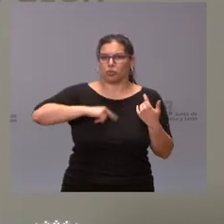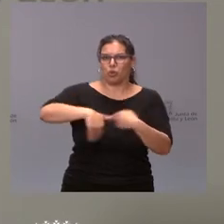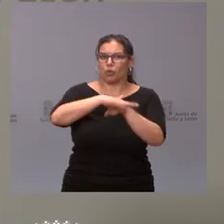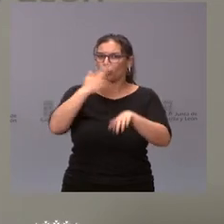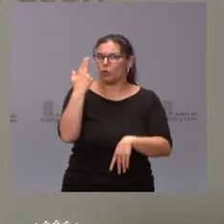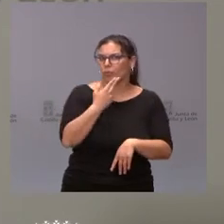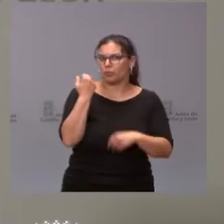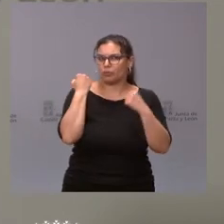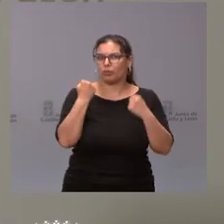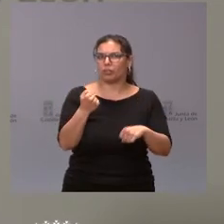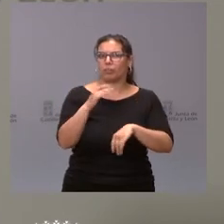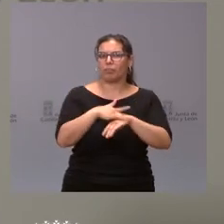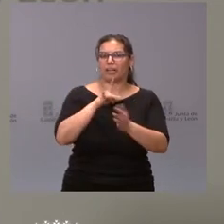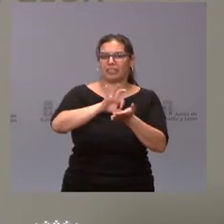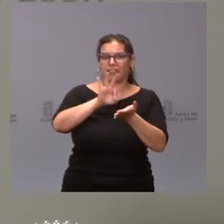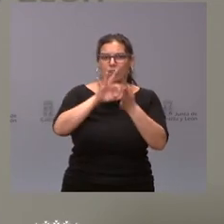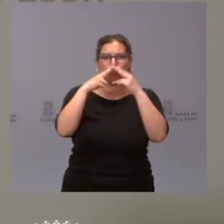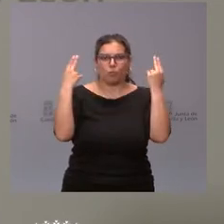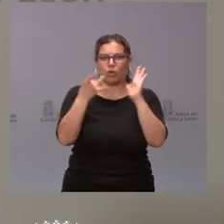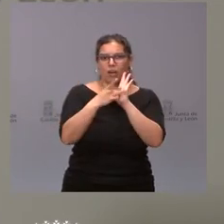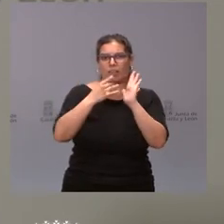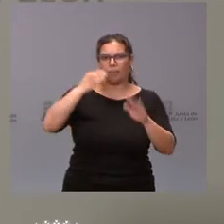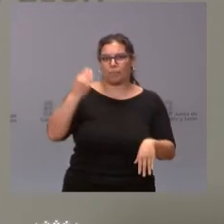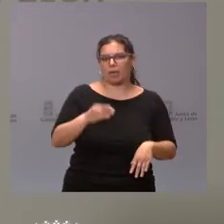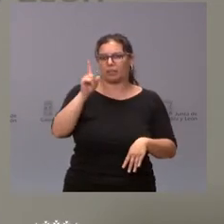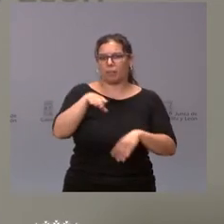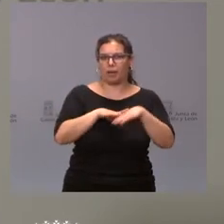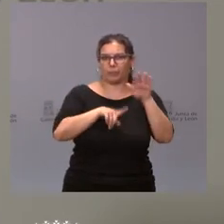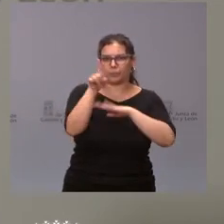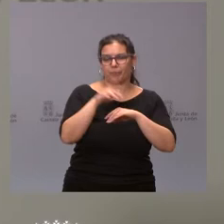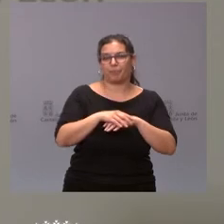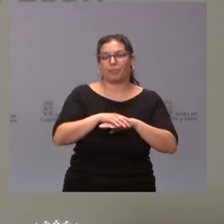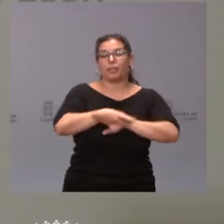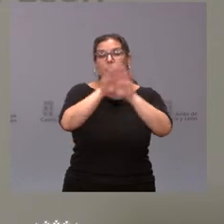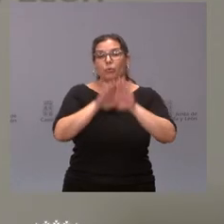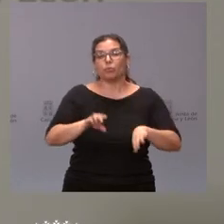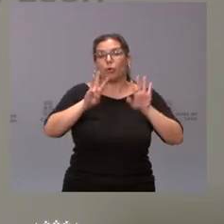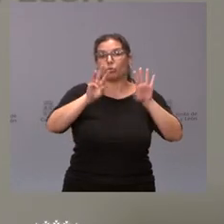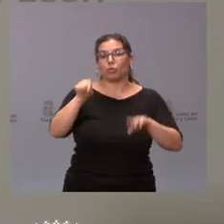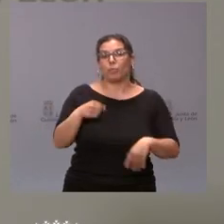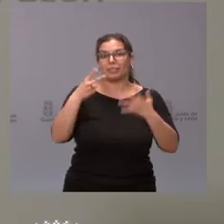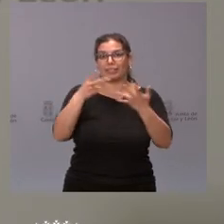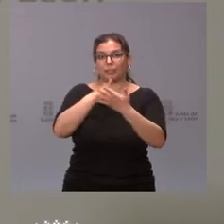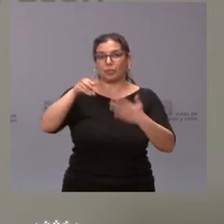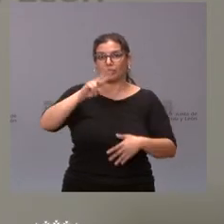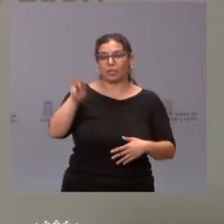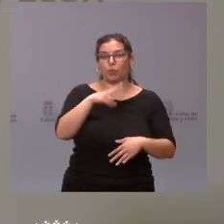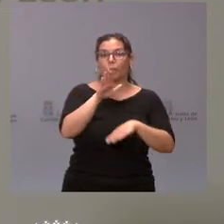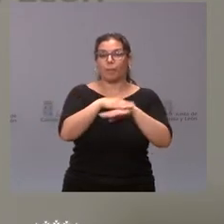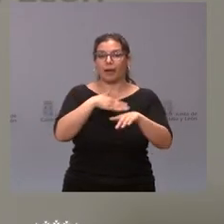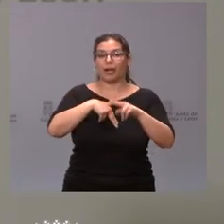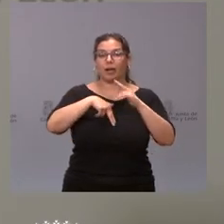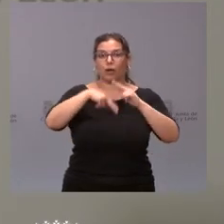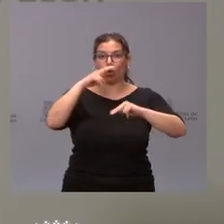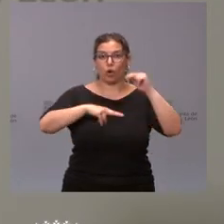comprometido con la calidad de los servicios públicos y, por tanto, con el desarrollo de los mismos. Y, finalmente, 8,7 millones de euros para la continuación de las obras